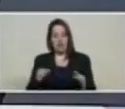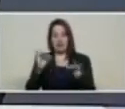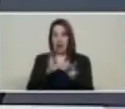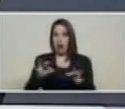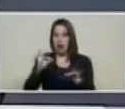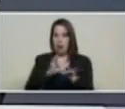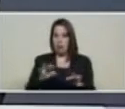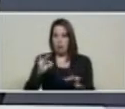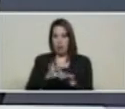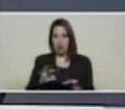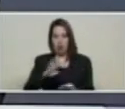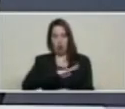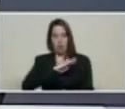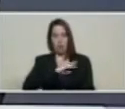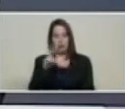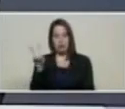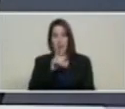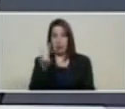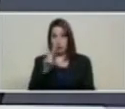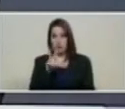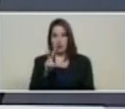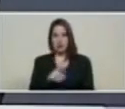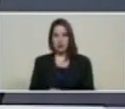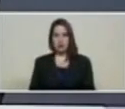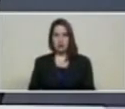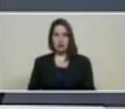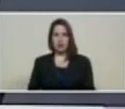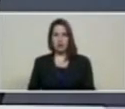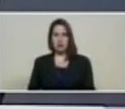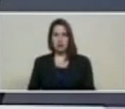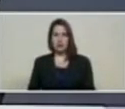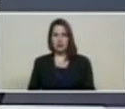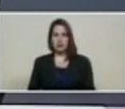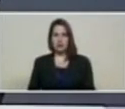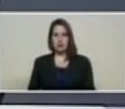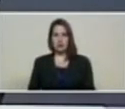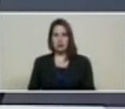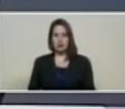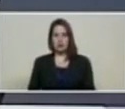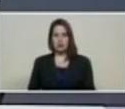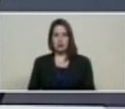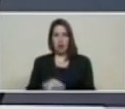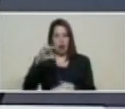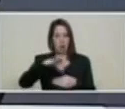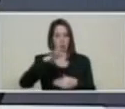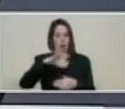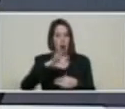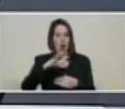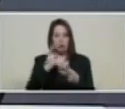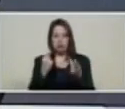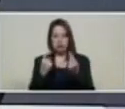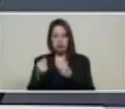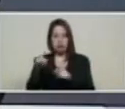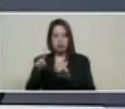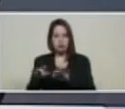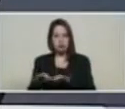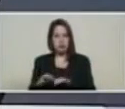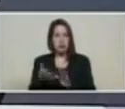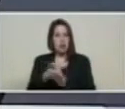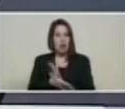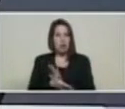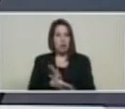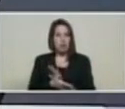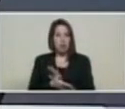la tesorería de criptoactivo, entra en interacción